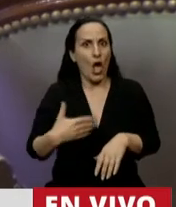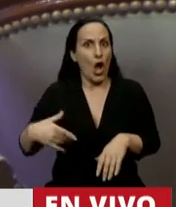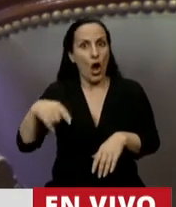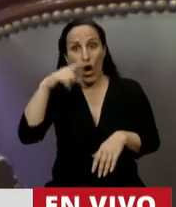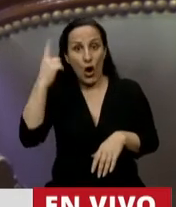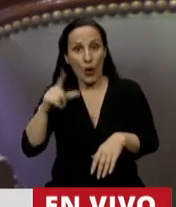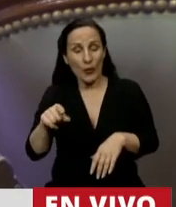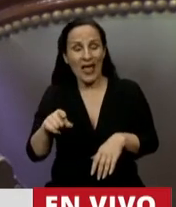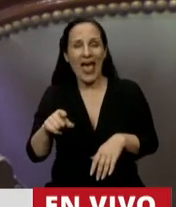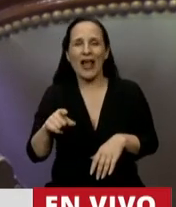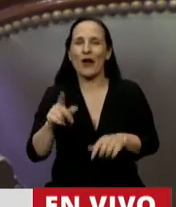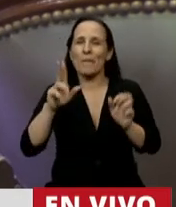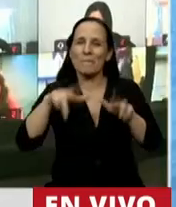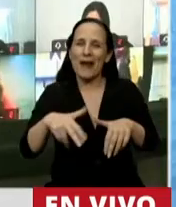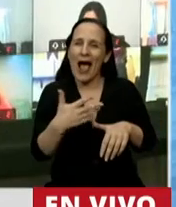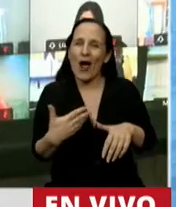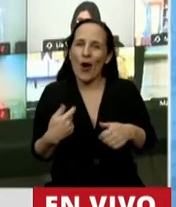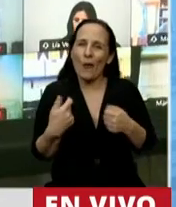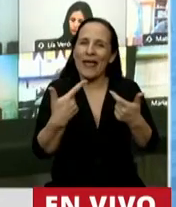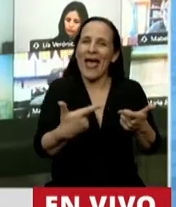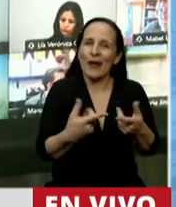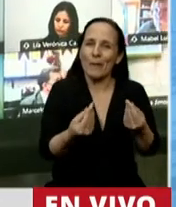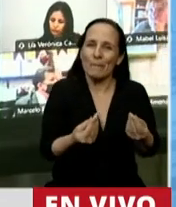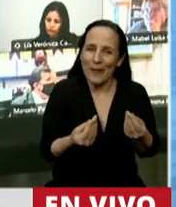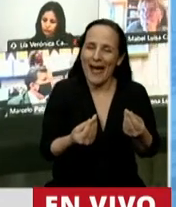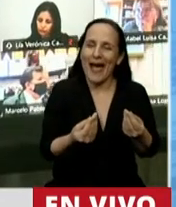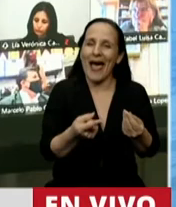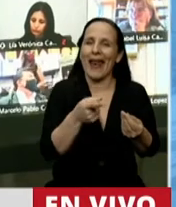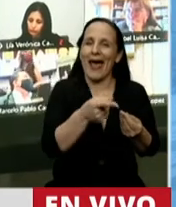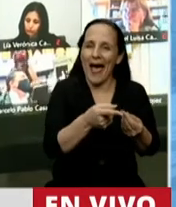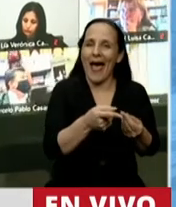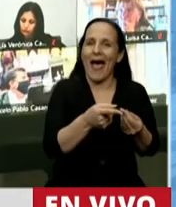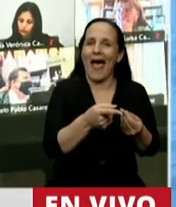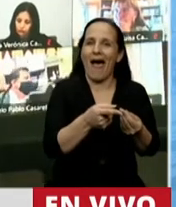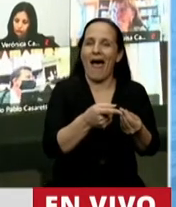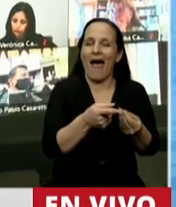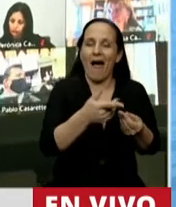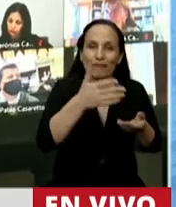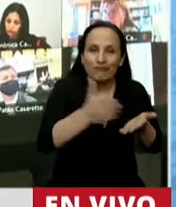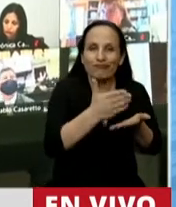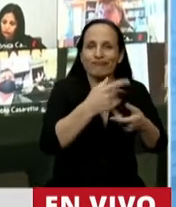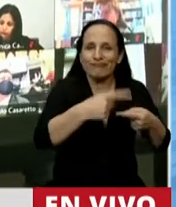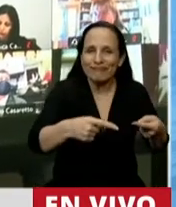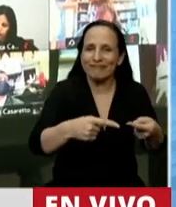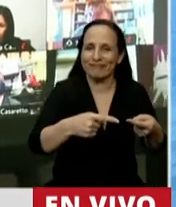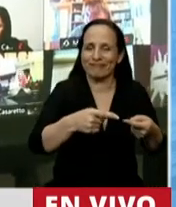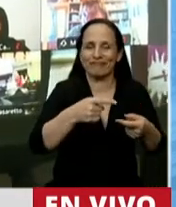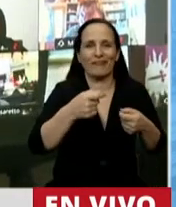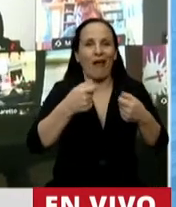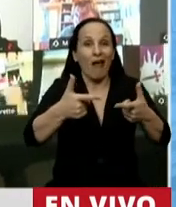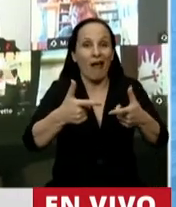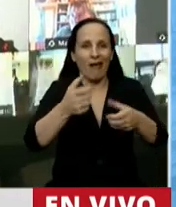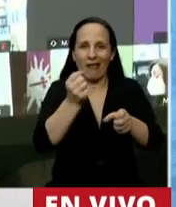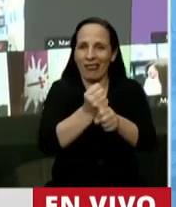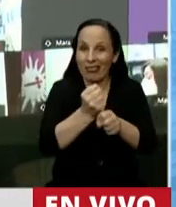generar políticas públicas, tendiente a generar mejor y mayor producción, mejor y mayor trabajo,